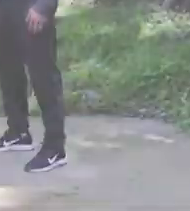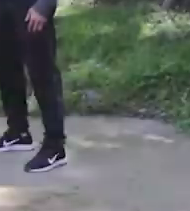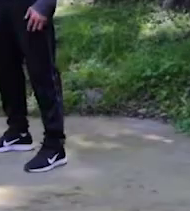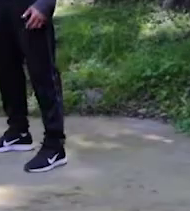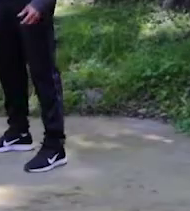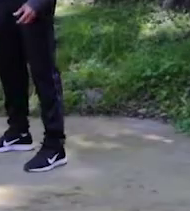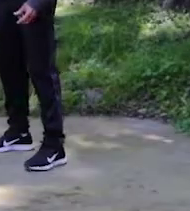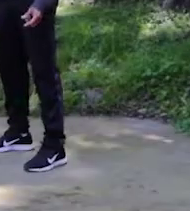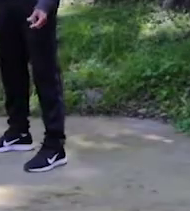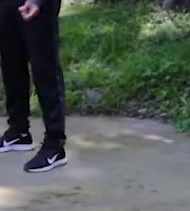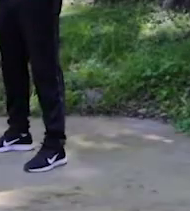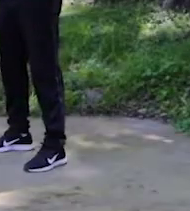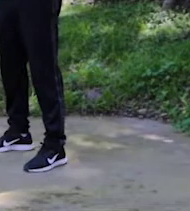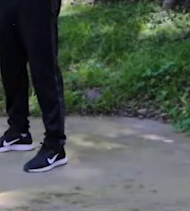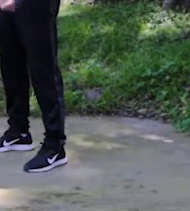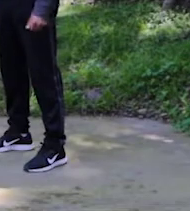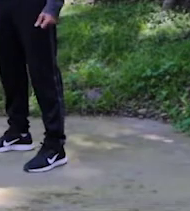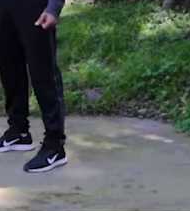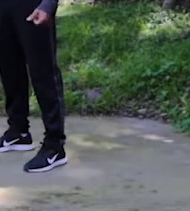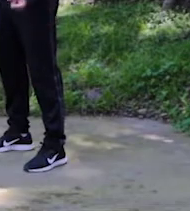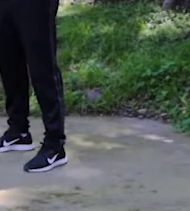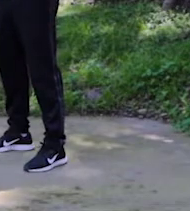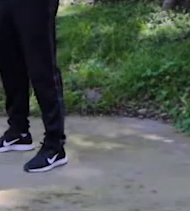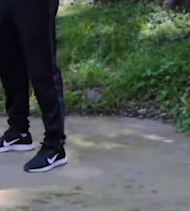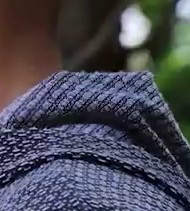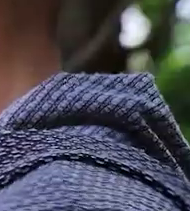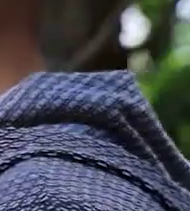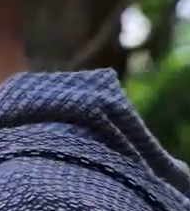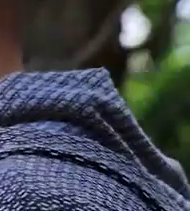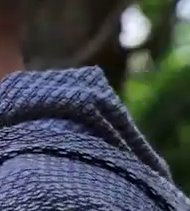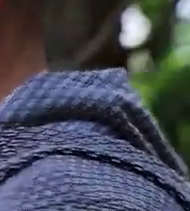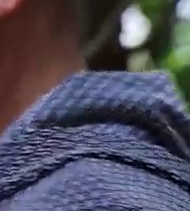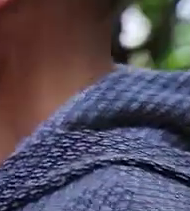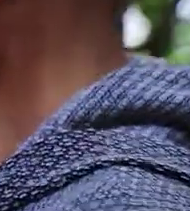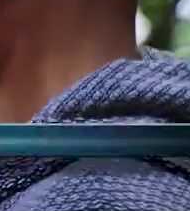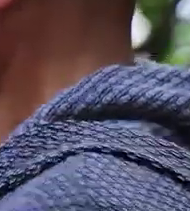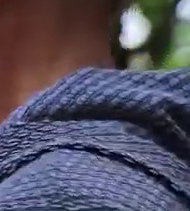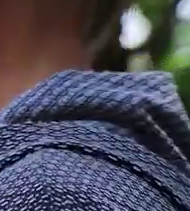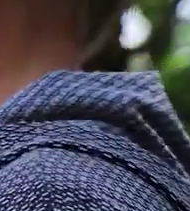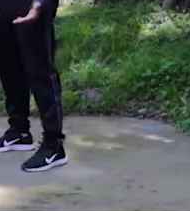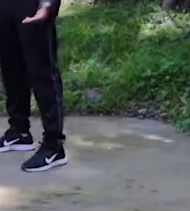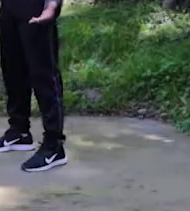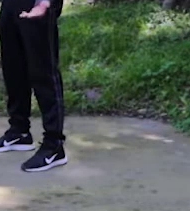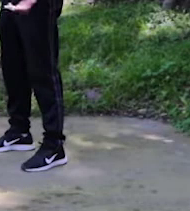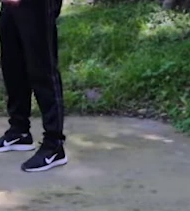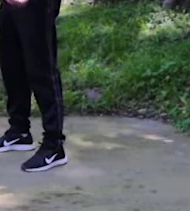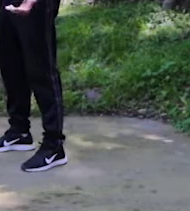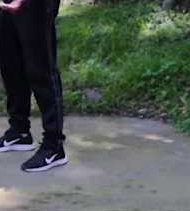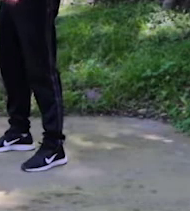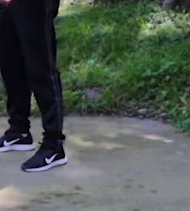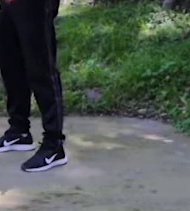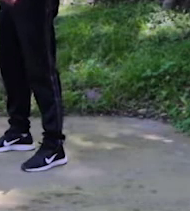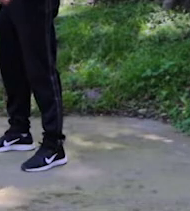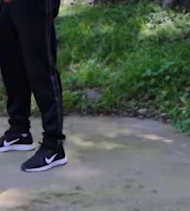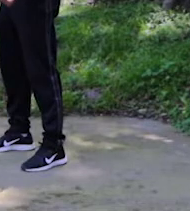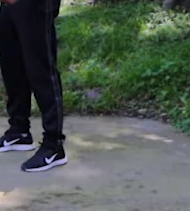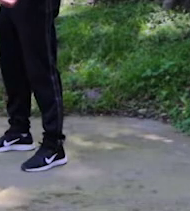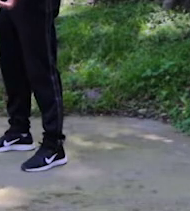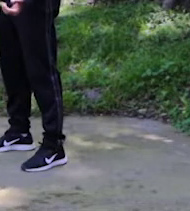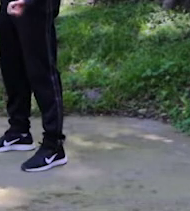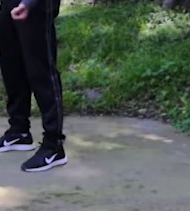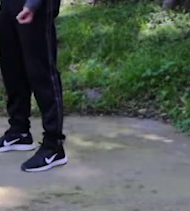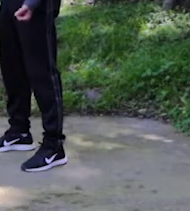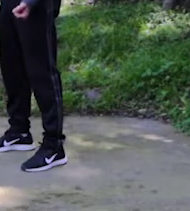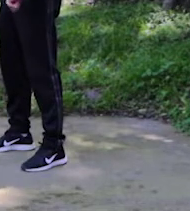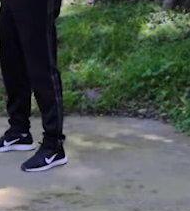Ahora vamos a trabajar el brazo de bíceps. Nos vamos a parar derechos. Vamos a pegar los codos a